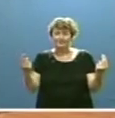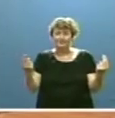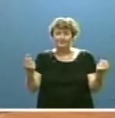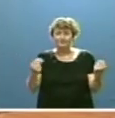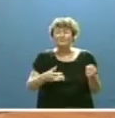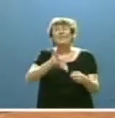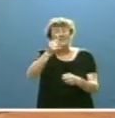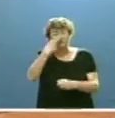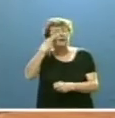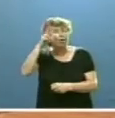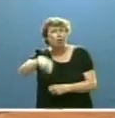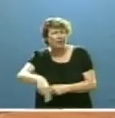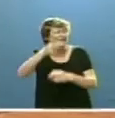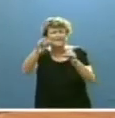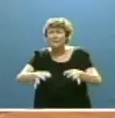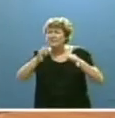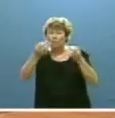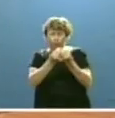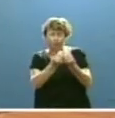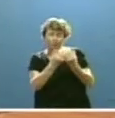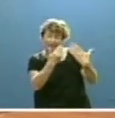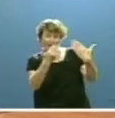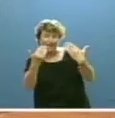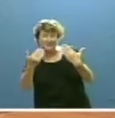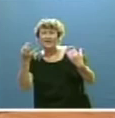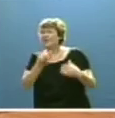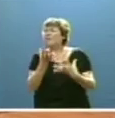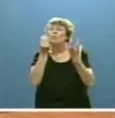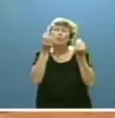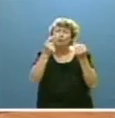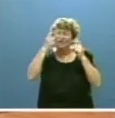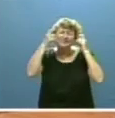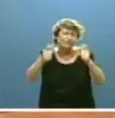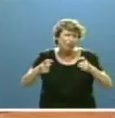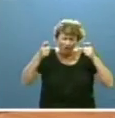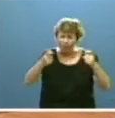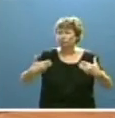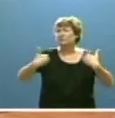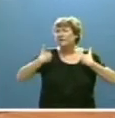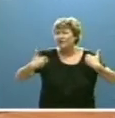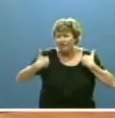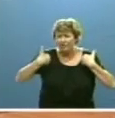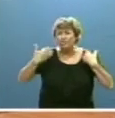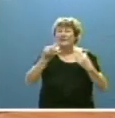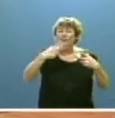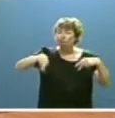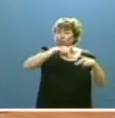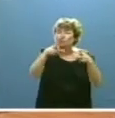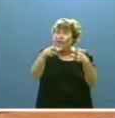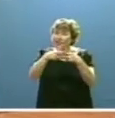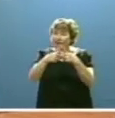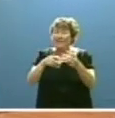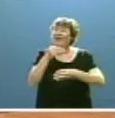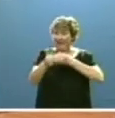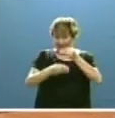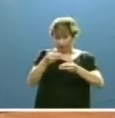Hay que reconocer siempre con agradecimiento que han sido muchos los esfuerzos y sacrificios que la sociedad ha